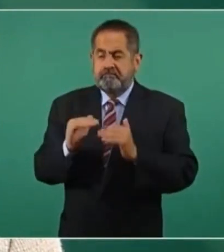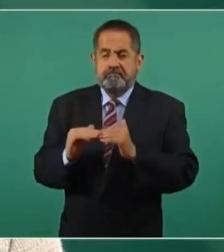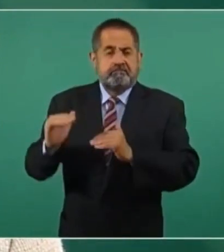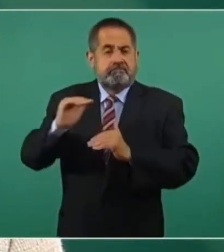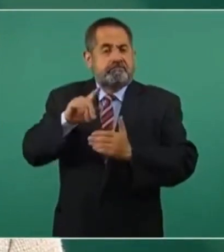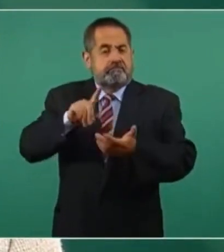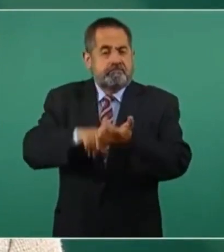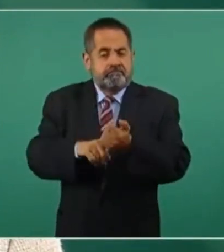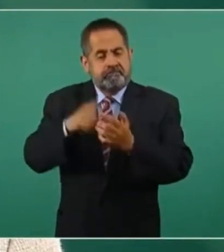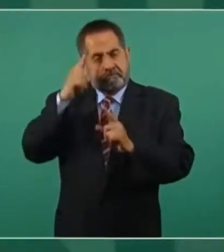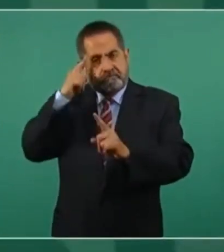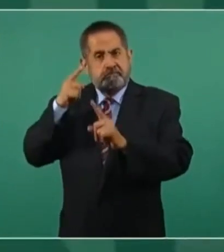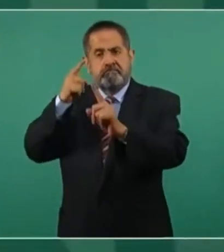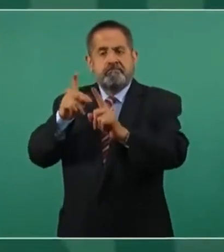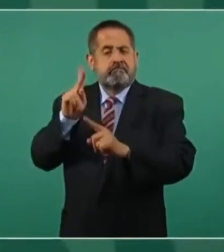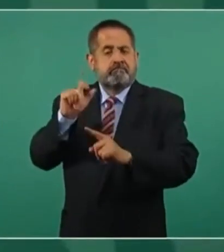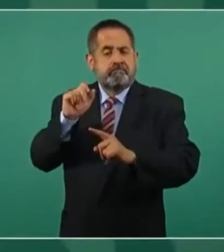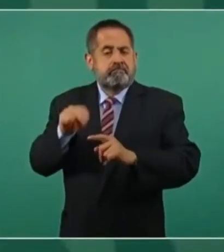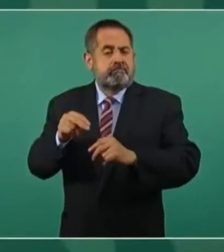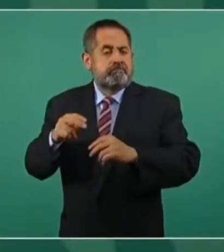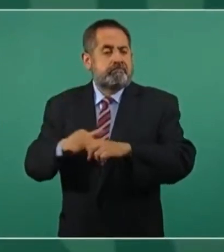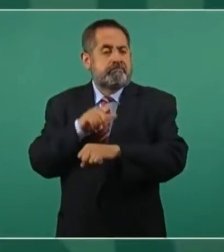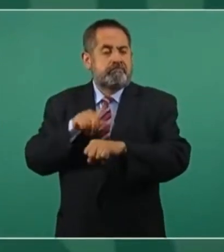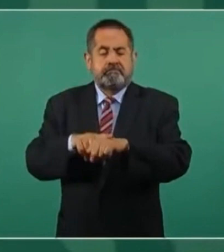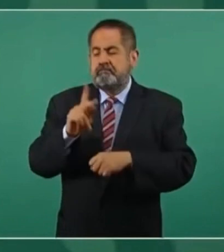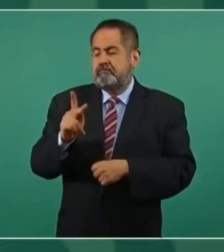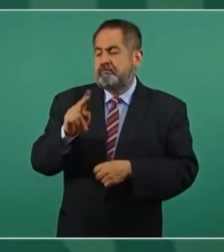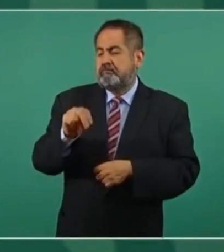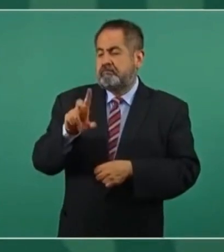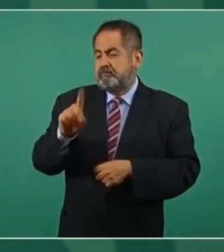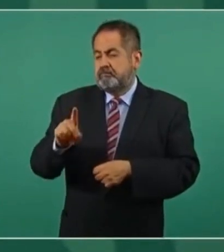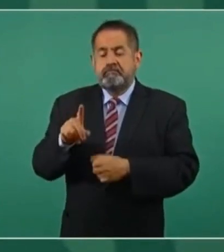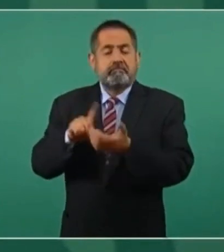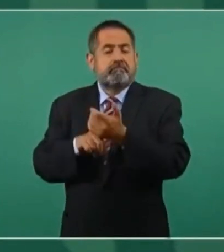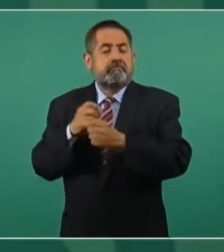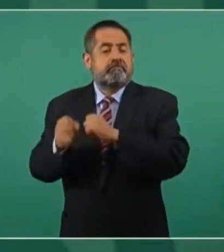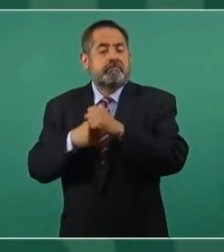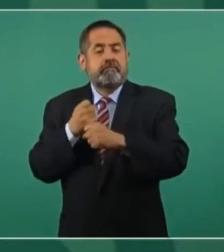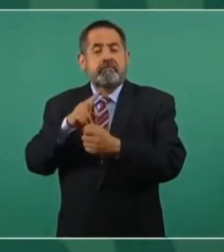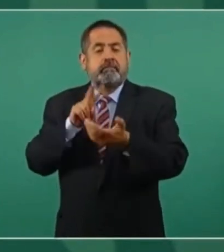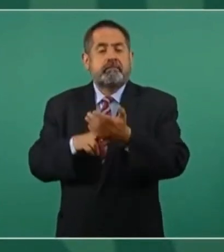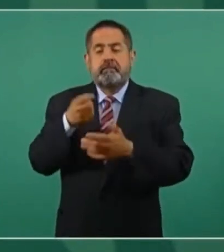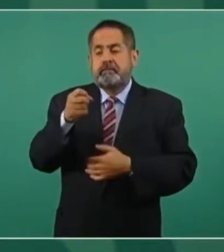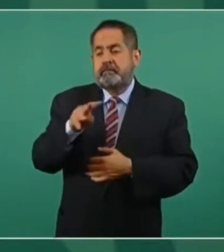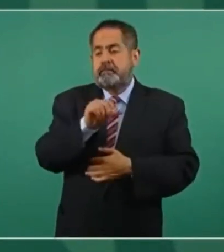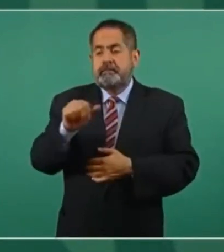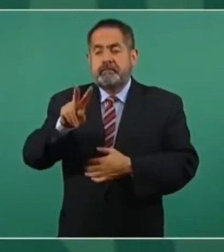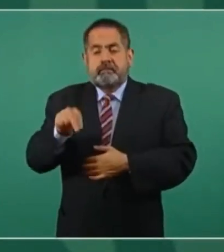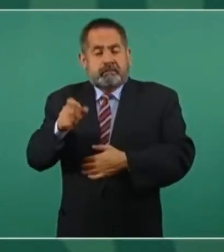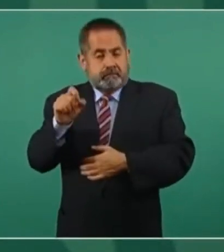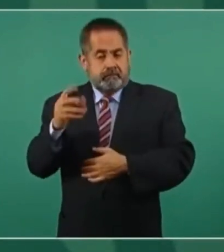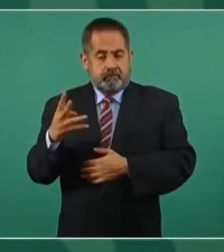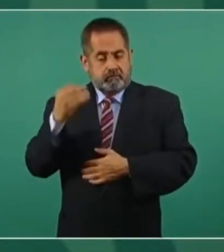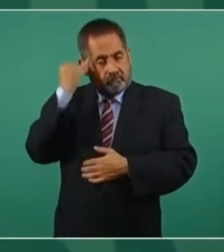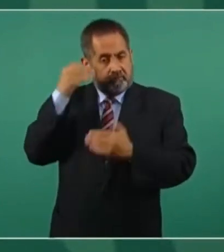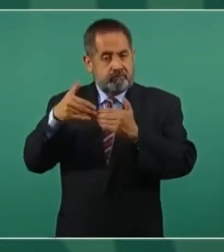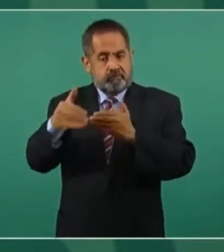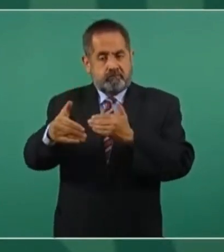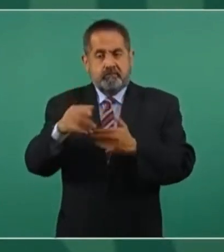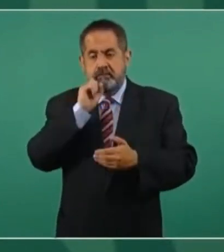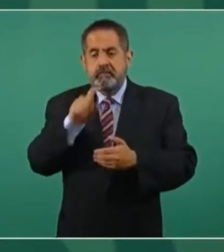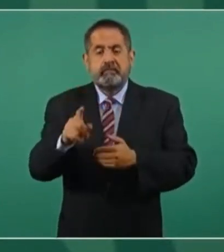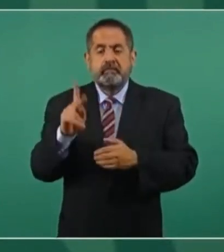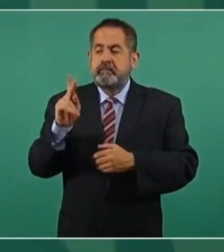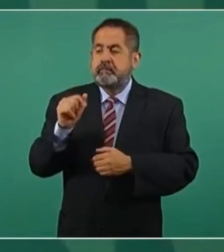el Plan Nacional de Desarrollo y el Plan Sectorial de Energía 2019-2024, así como el Plan de